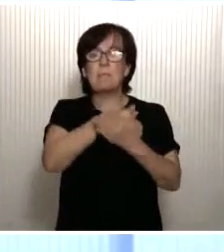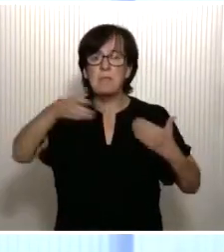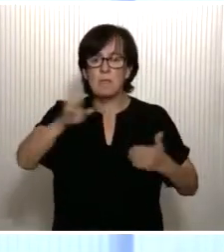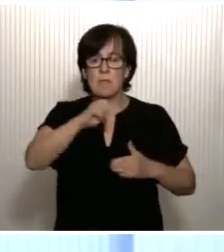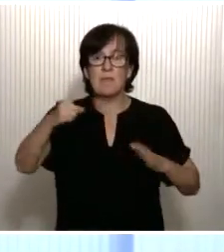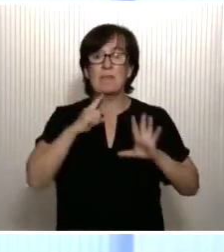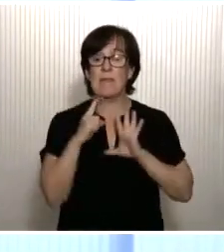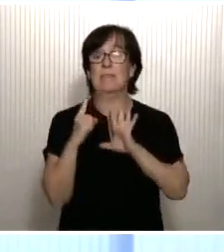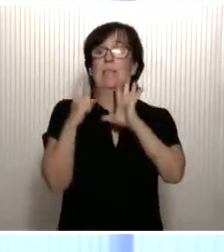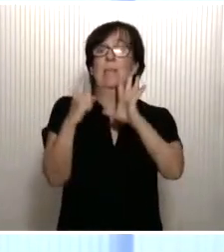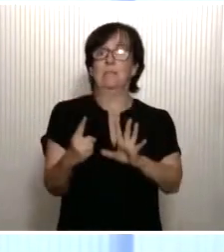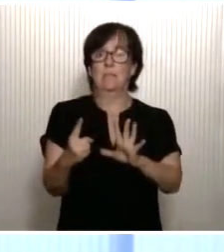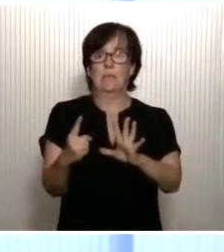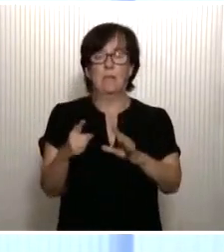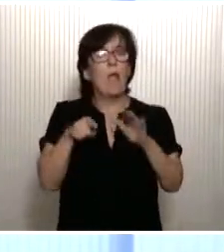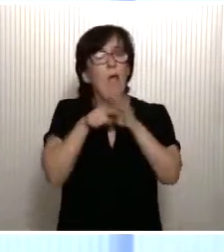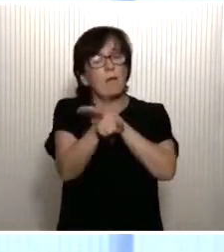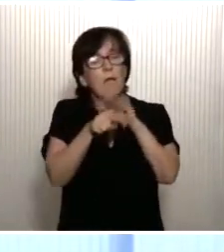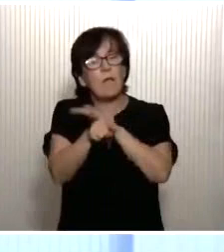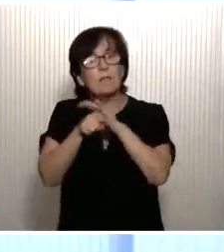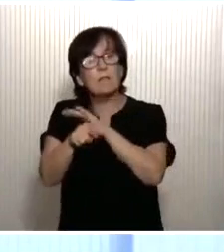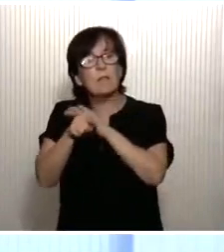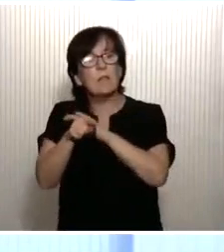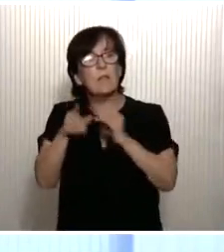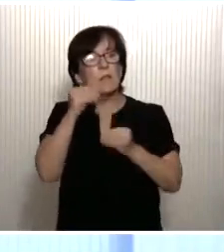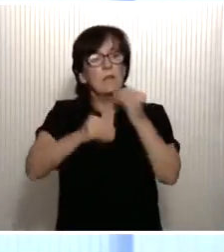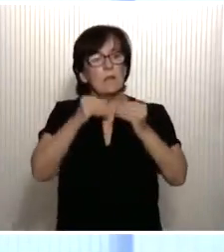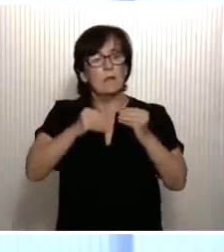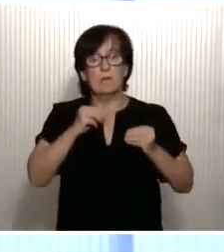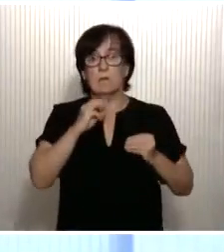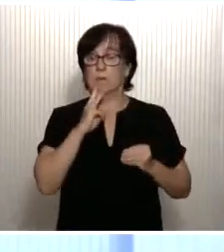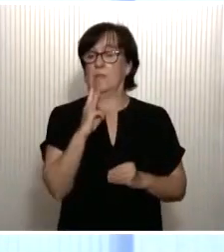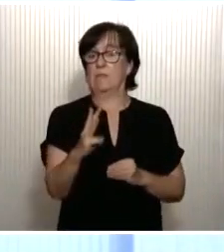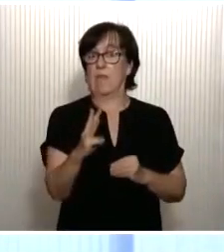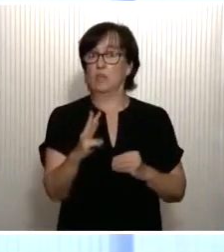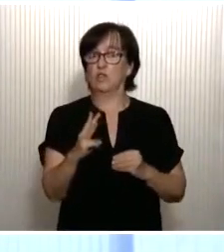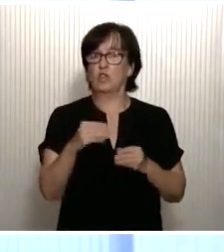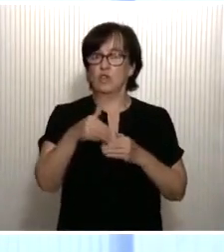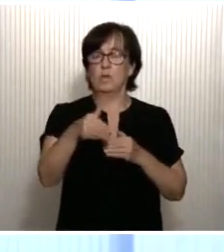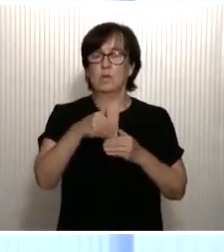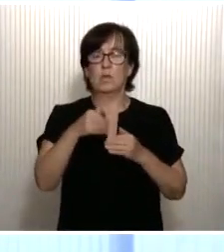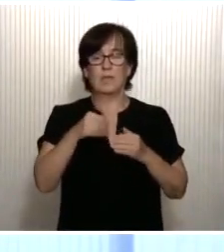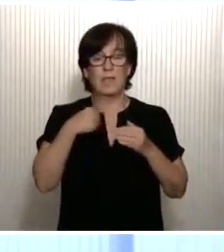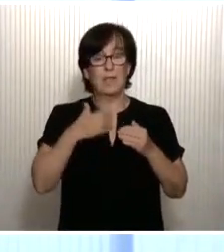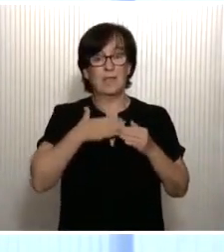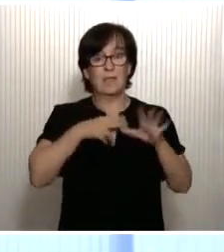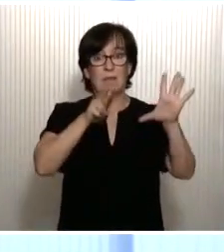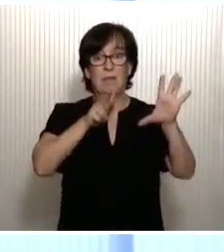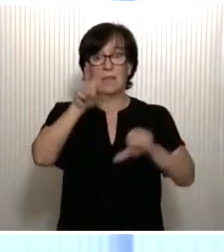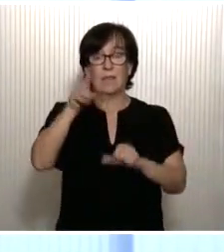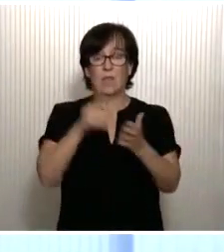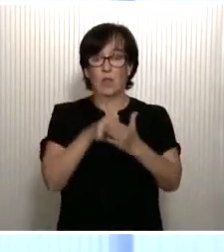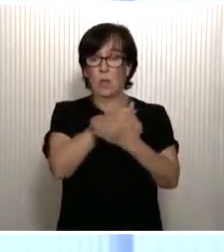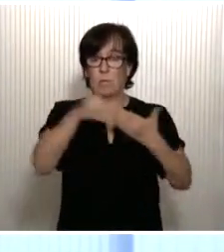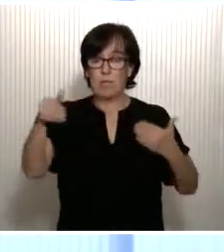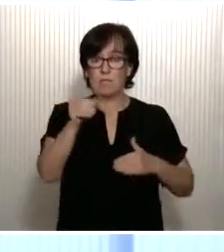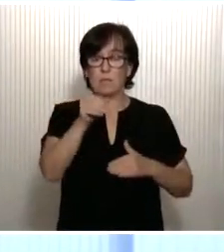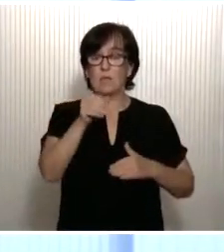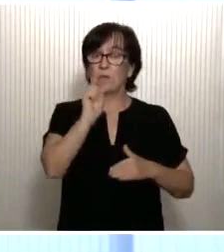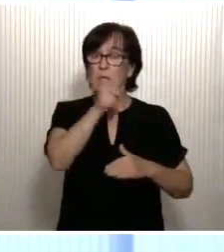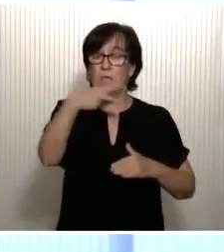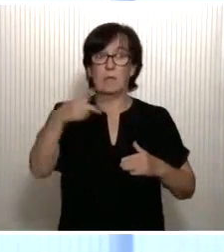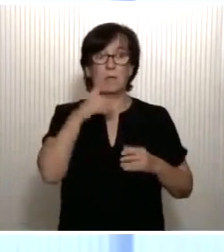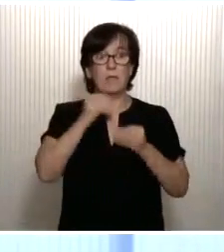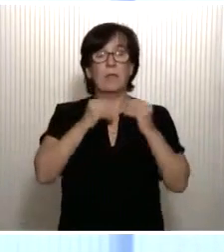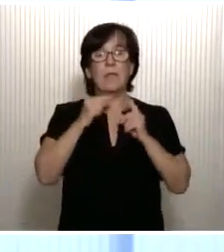próximos seis años a gestionar, pero a definir durante los próximos tres años. De ellos, 72.000 millones de euros serán